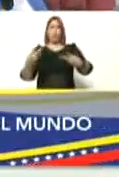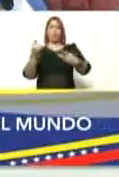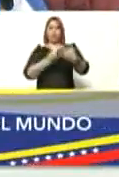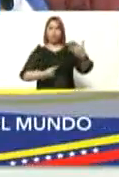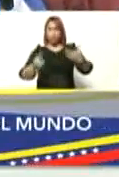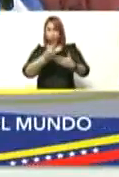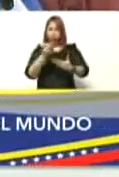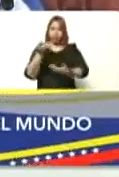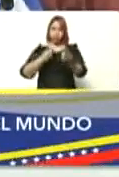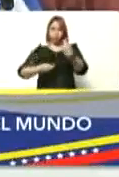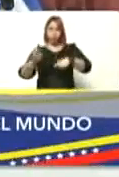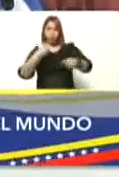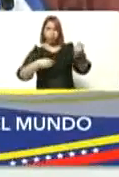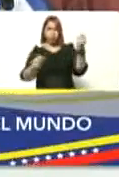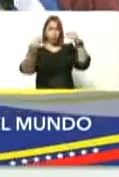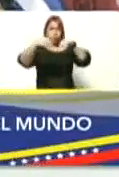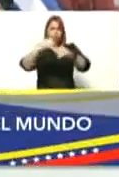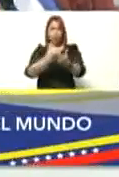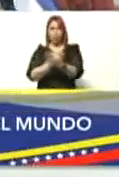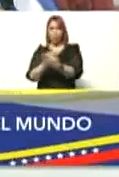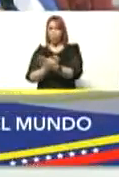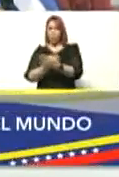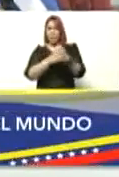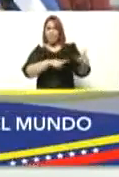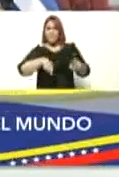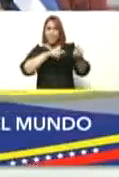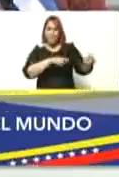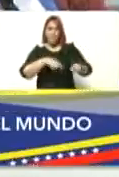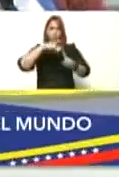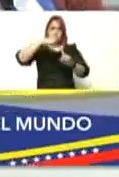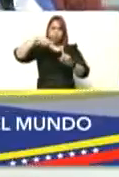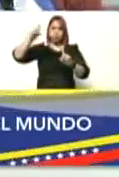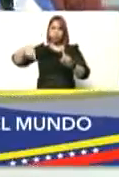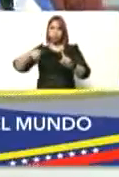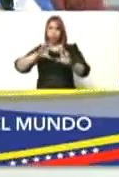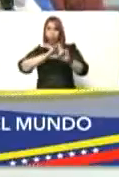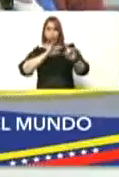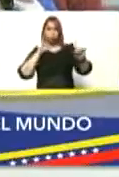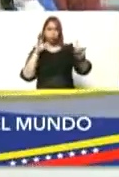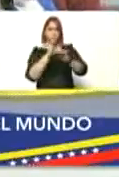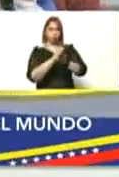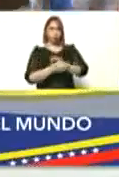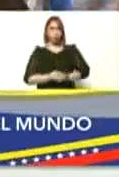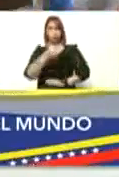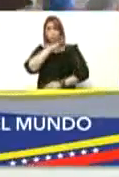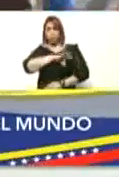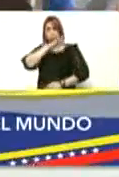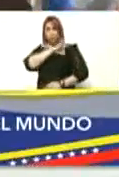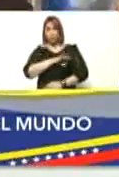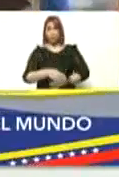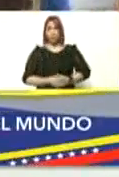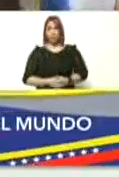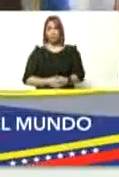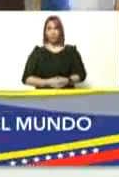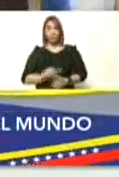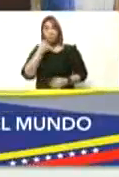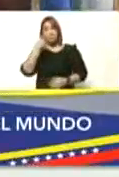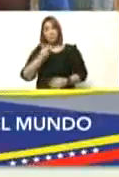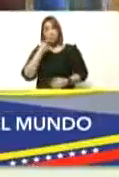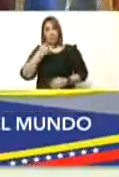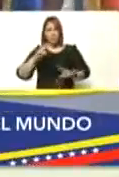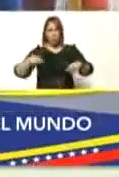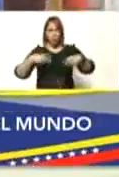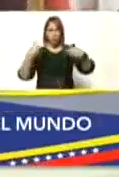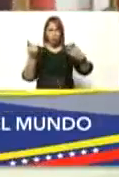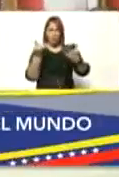económica agrícola energética cultural social política un nuevo